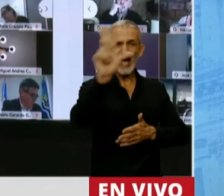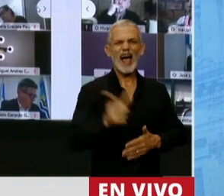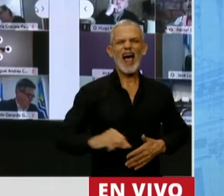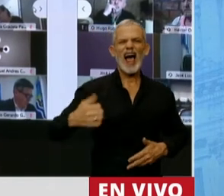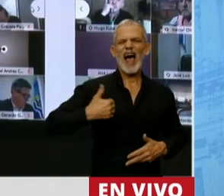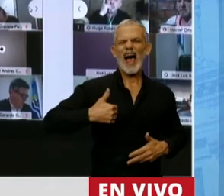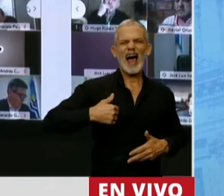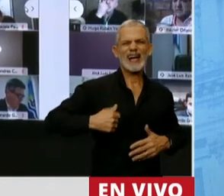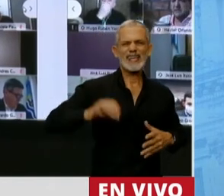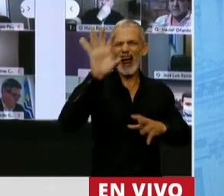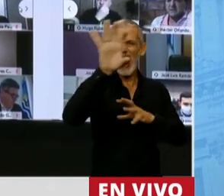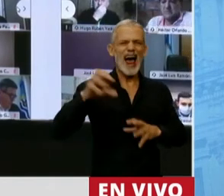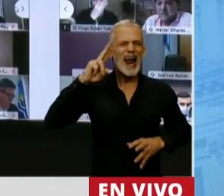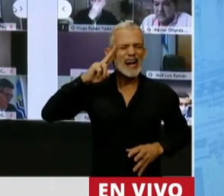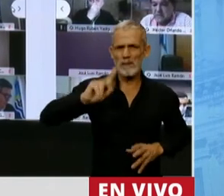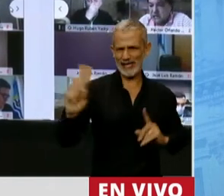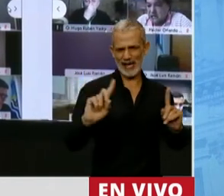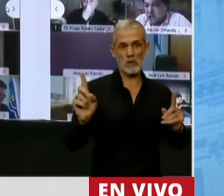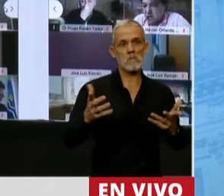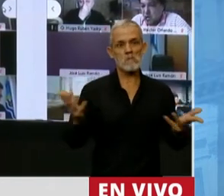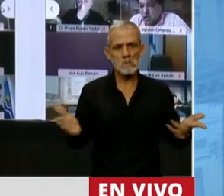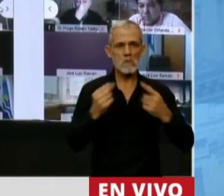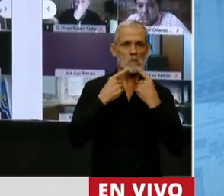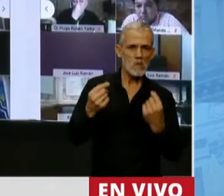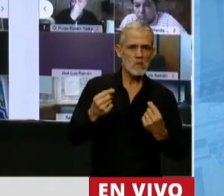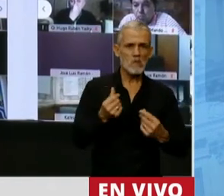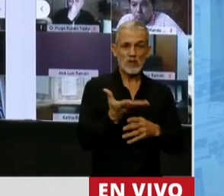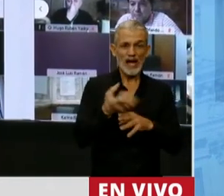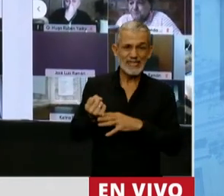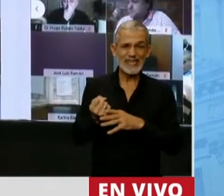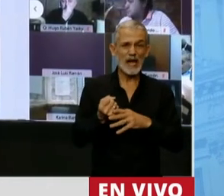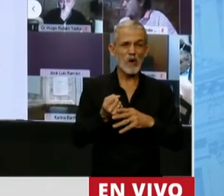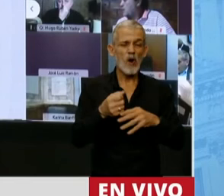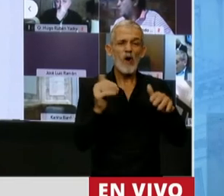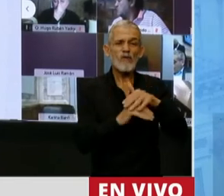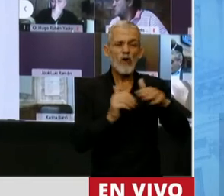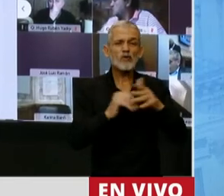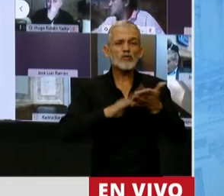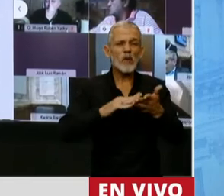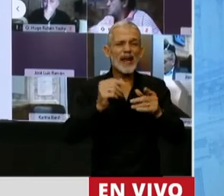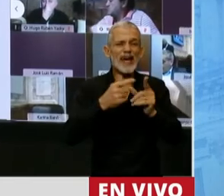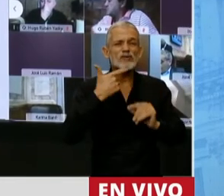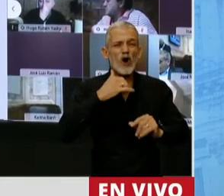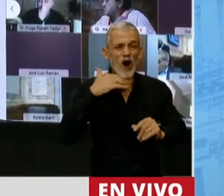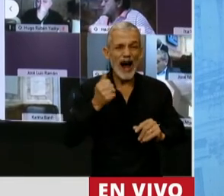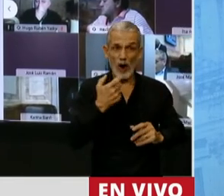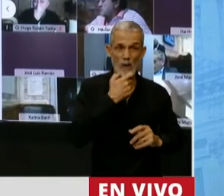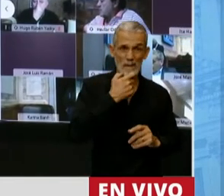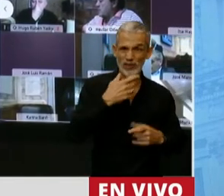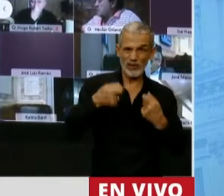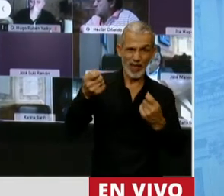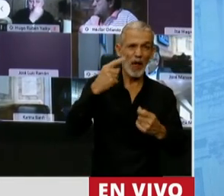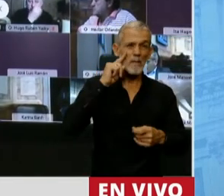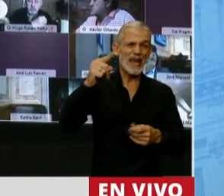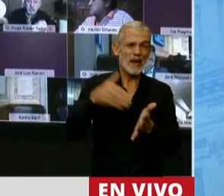presupuesto. Pero bueno, yo no escuché las mismas quejas cuando nos quitaron el fondo Sojero. Yo quiero decirles que acabo de escuchar que Mendoza recibió mil y